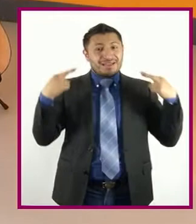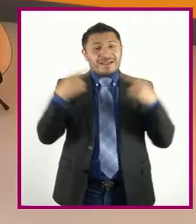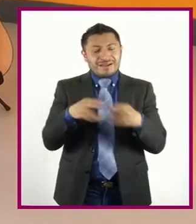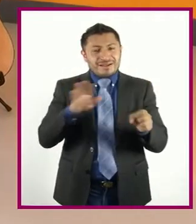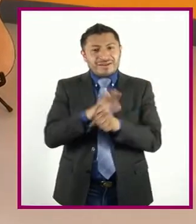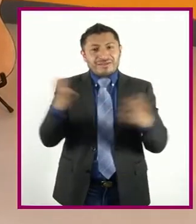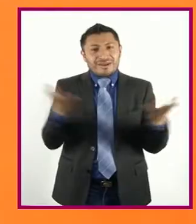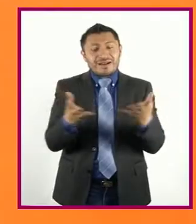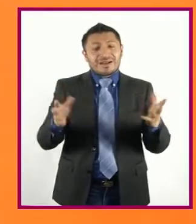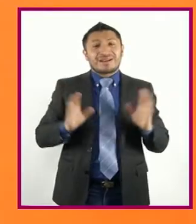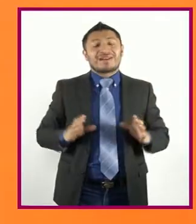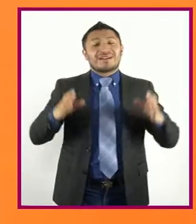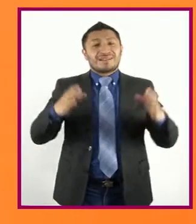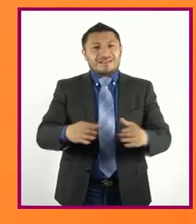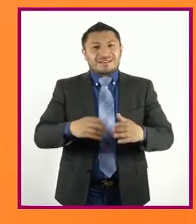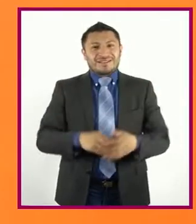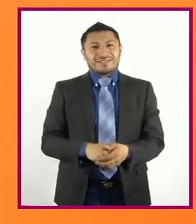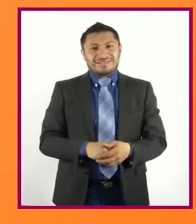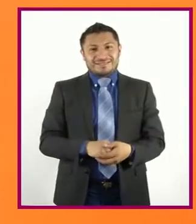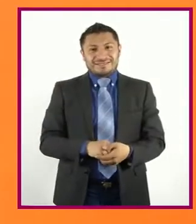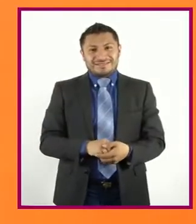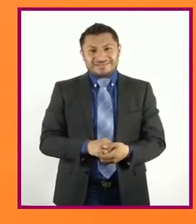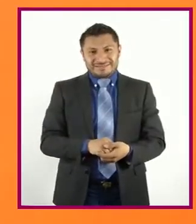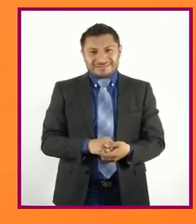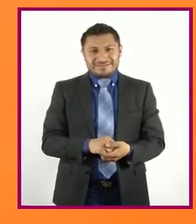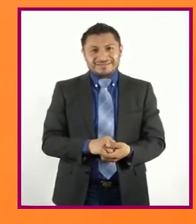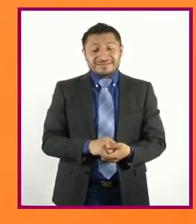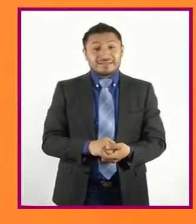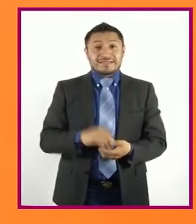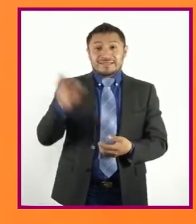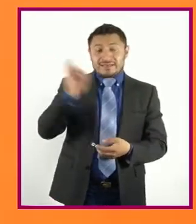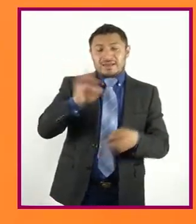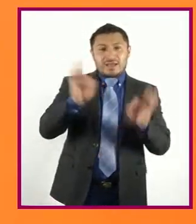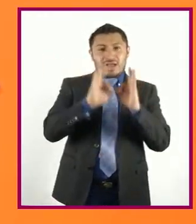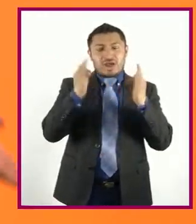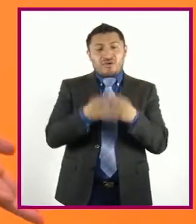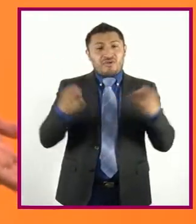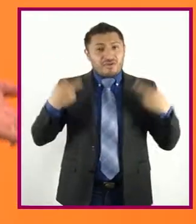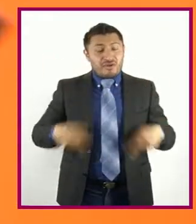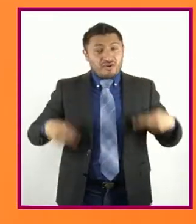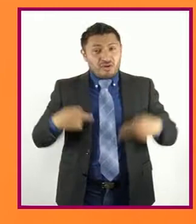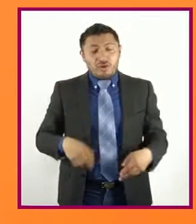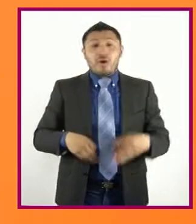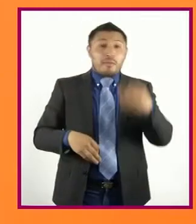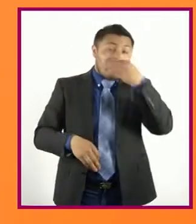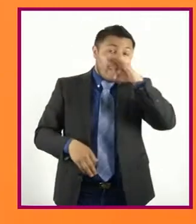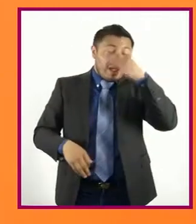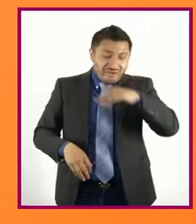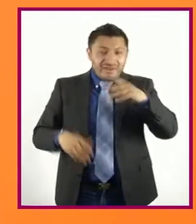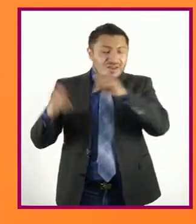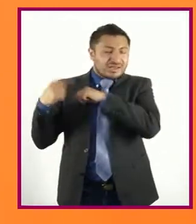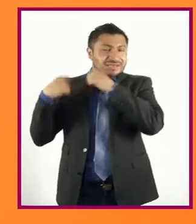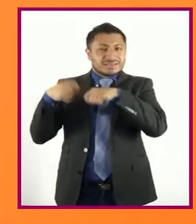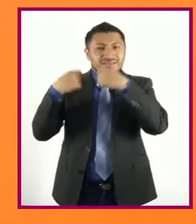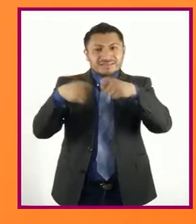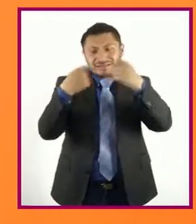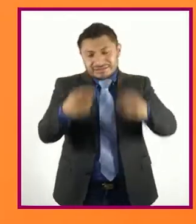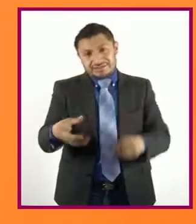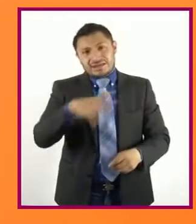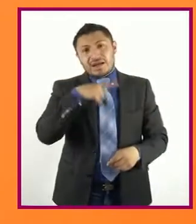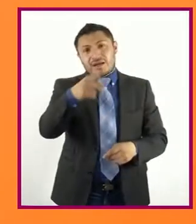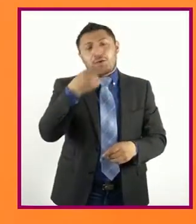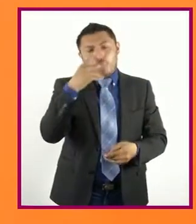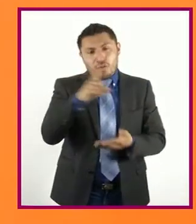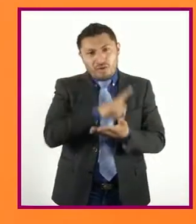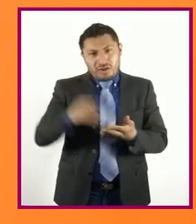hacen En su comunidad Tal vez A través de su forma De vestir De sus festividades Tradiciones Están ejerciendo Su